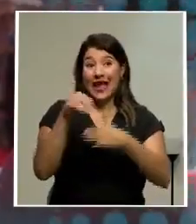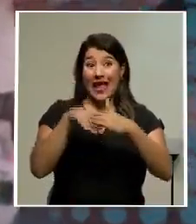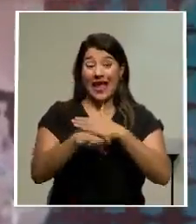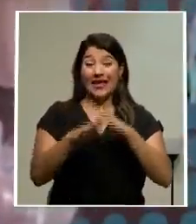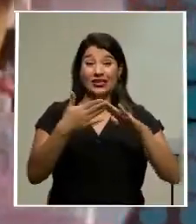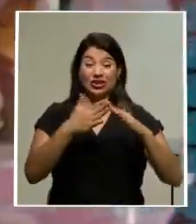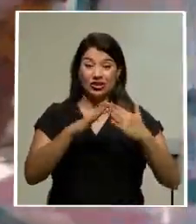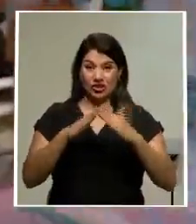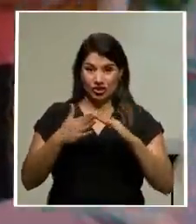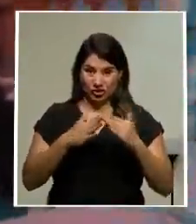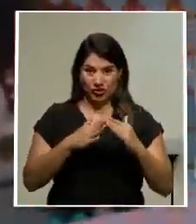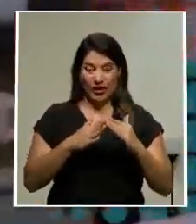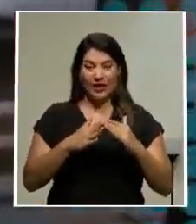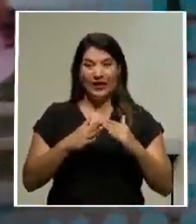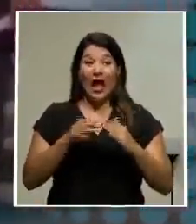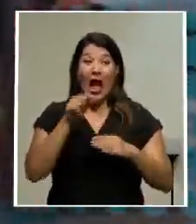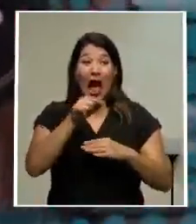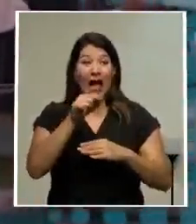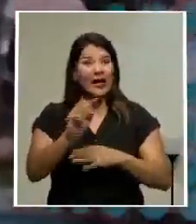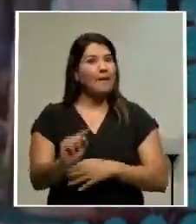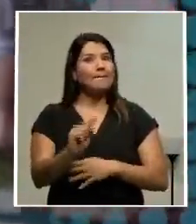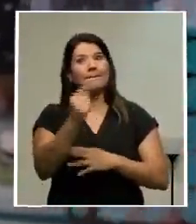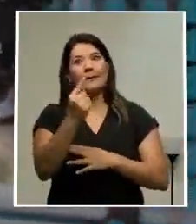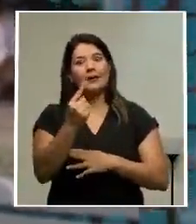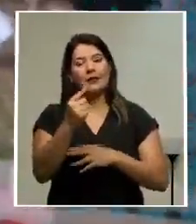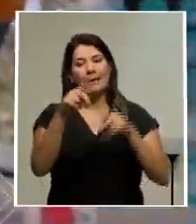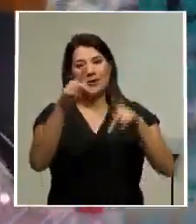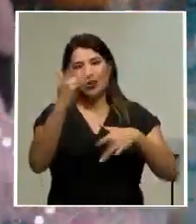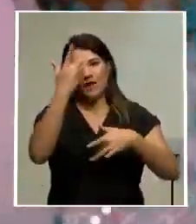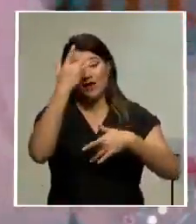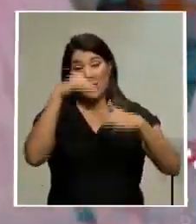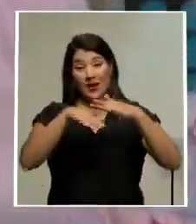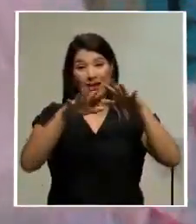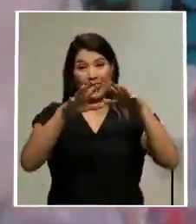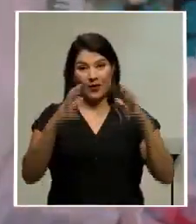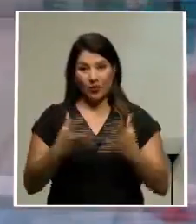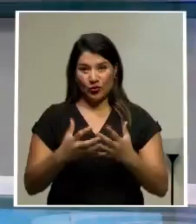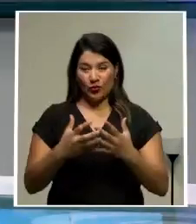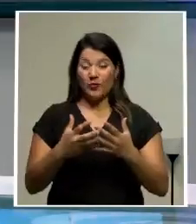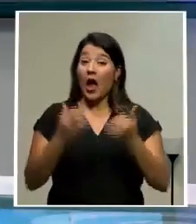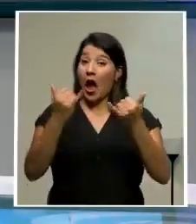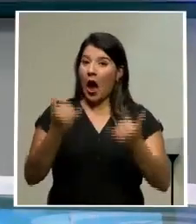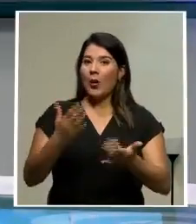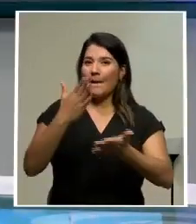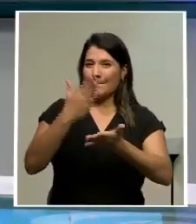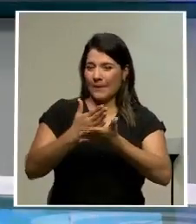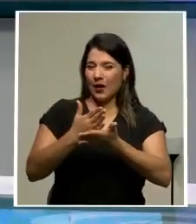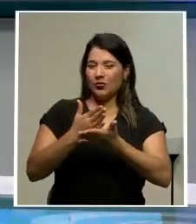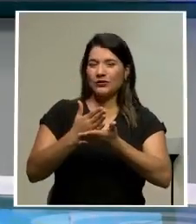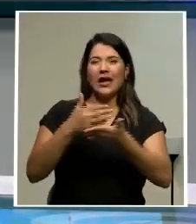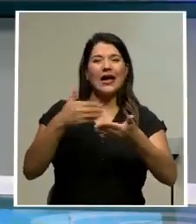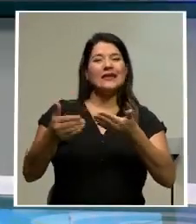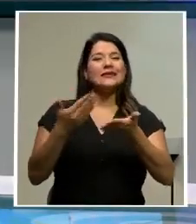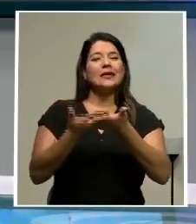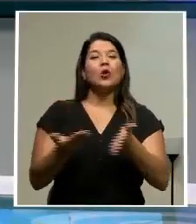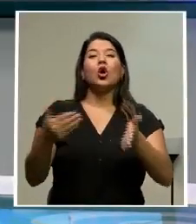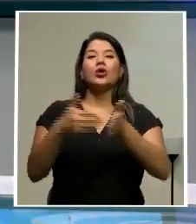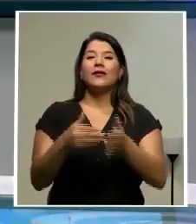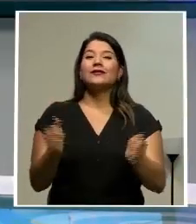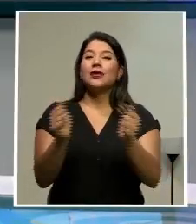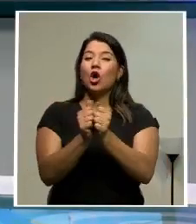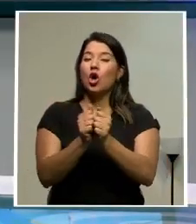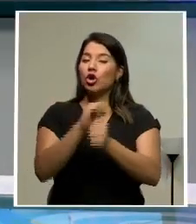registró el primer caso del mundo con este virus. Vamos a una pausa y ya volvemos